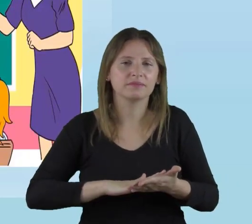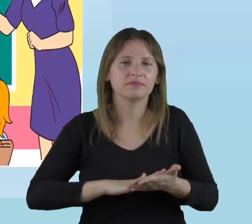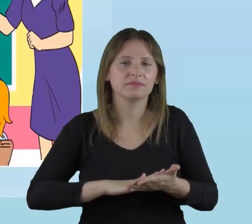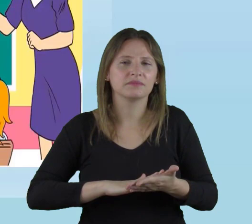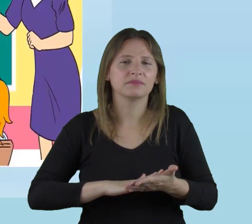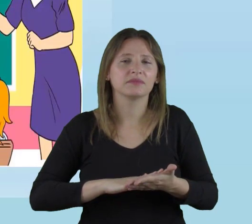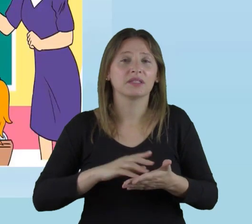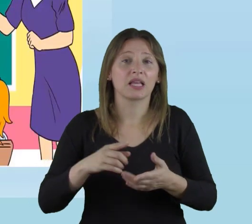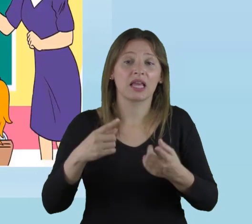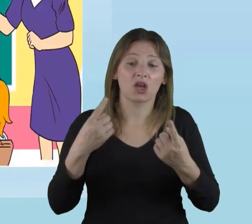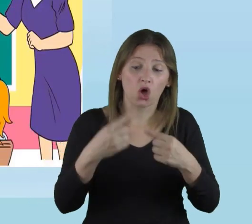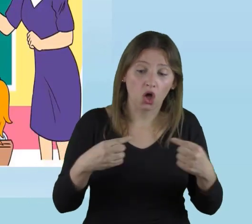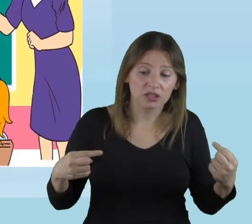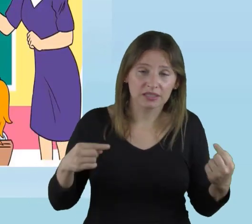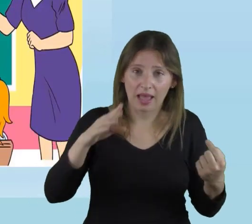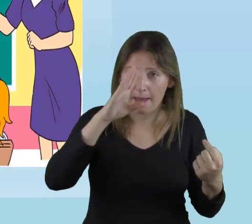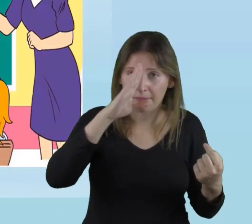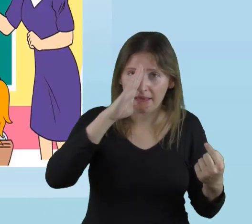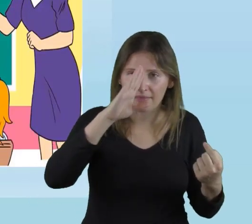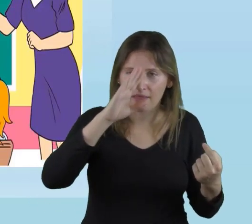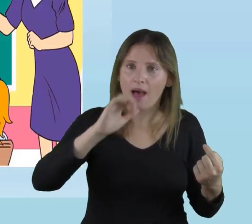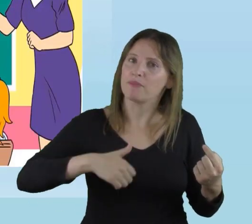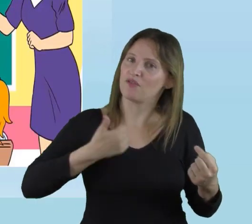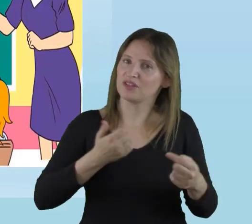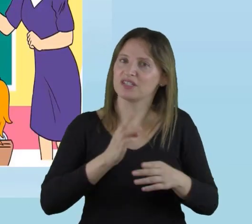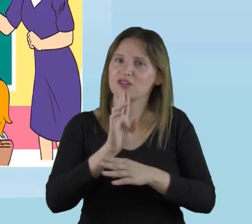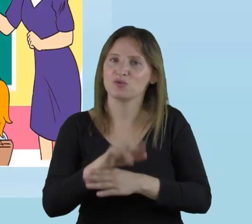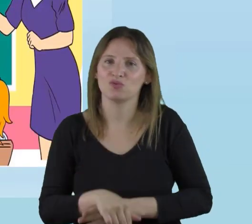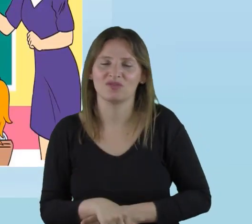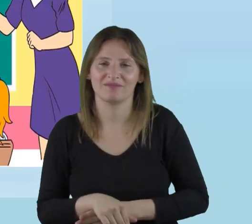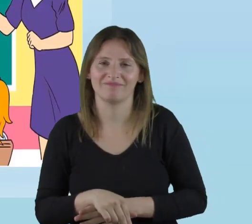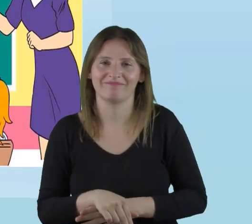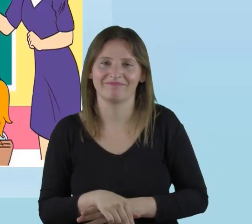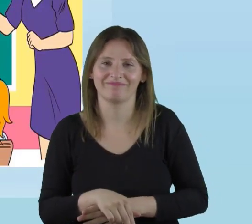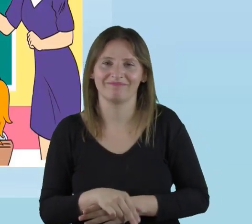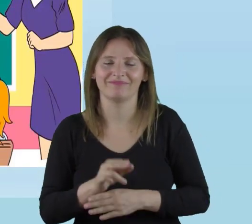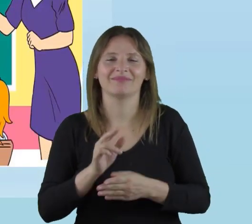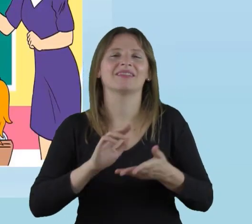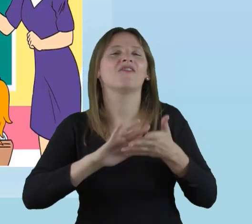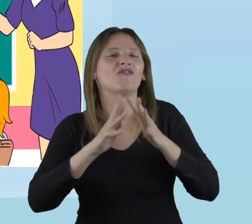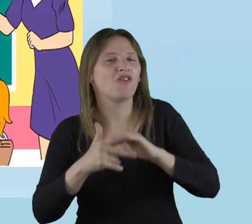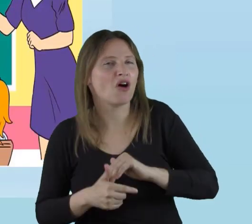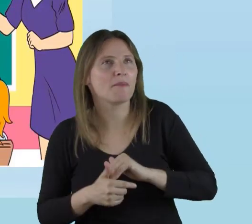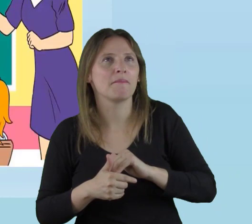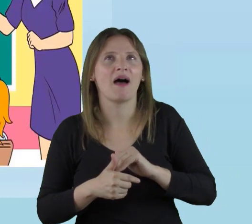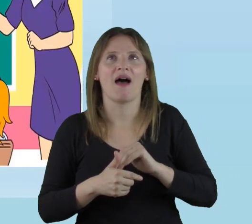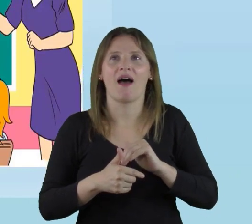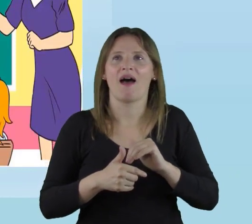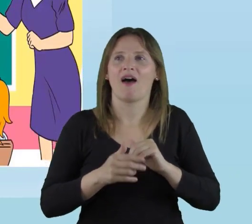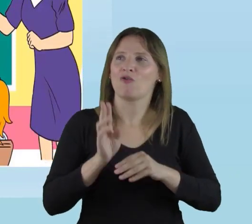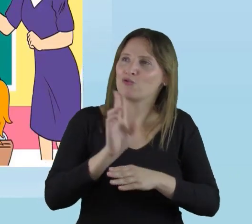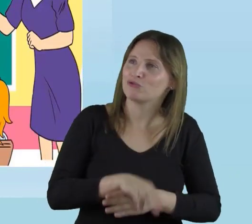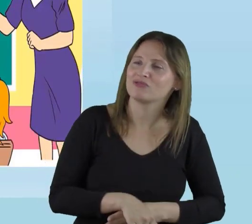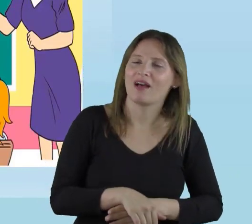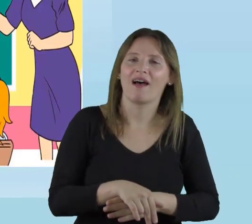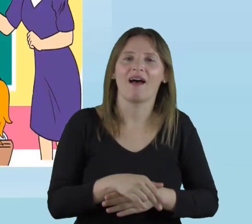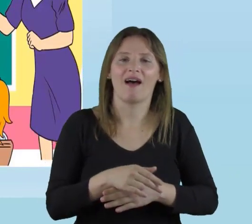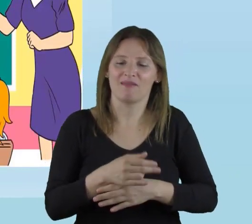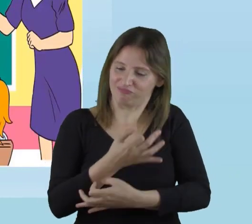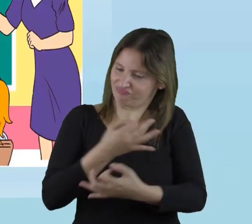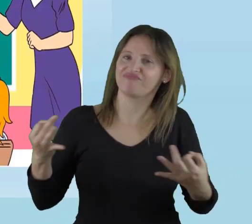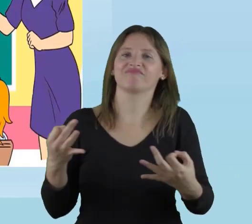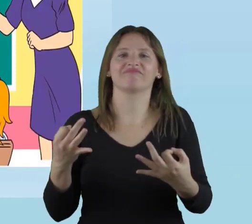demuestren que lo que han aprendido lo usan de una manera